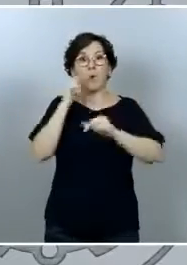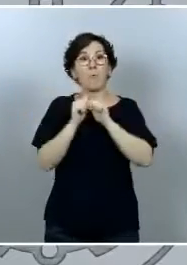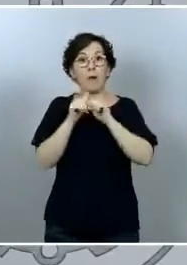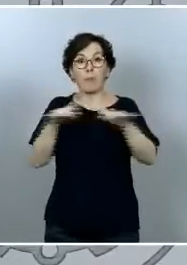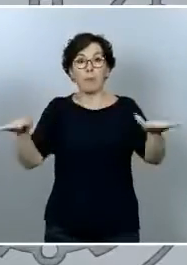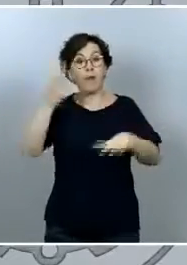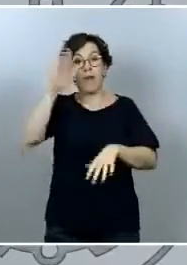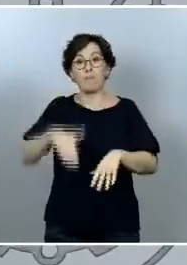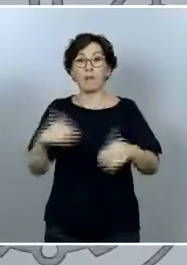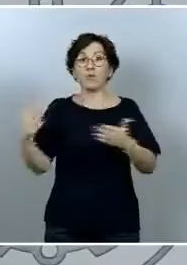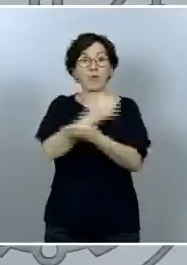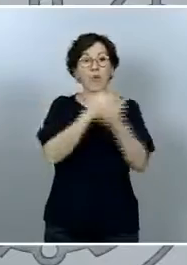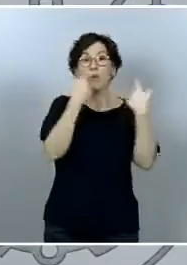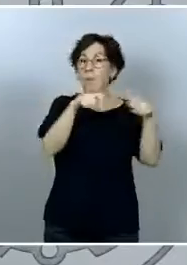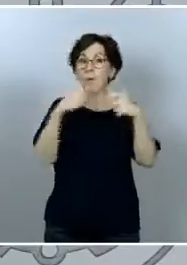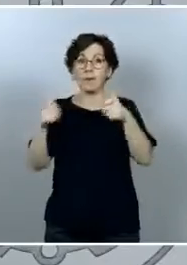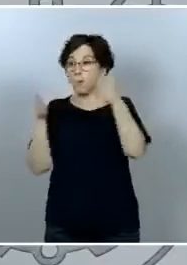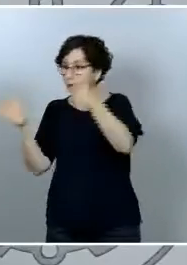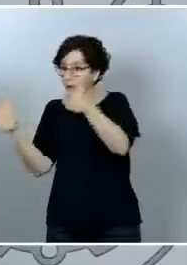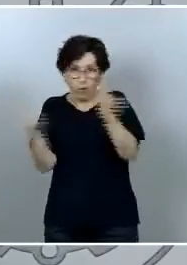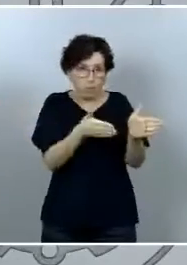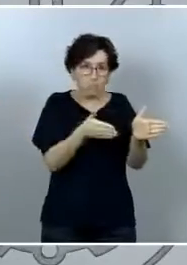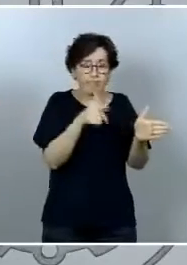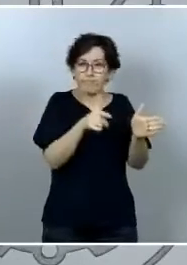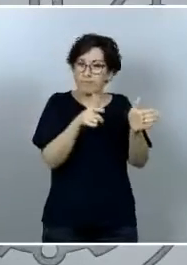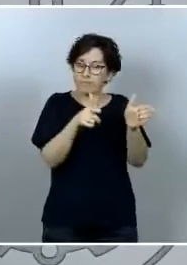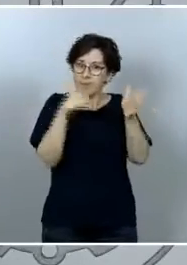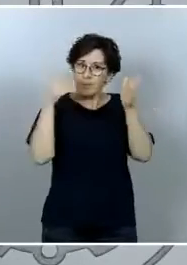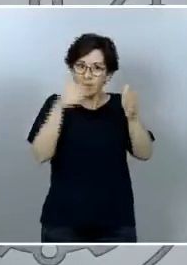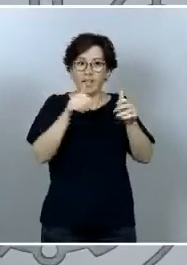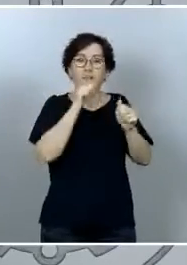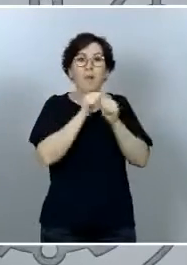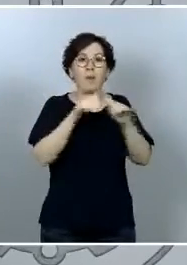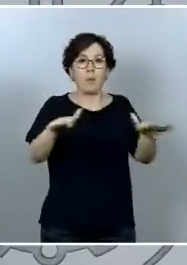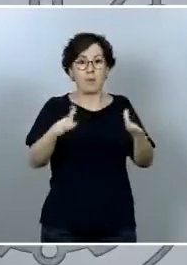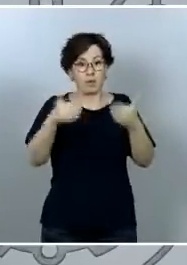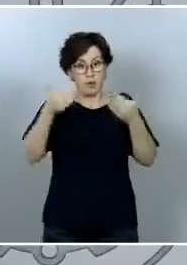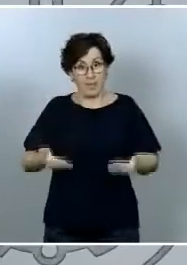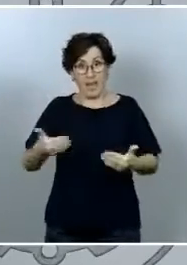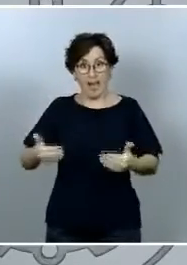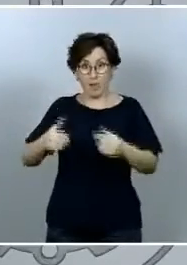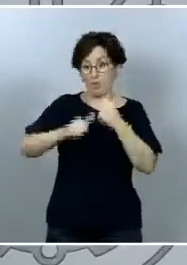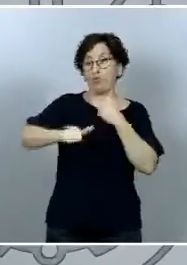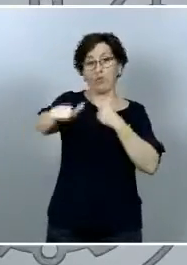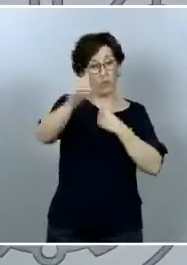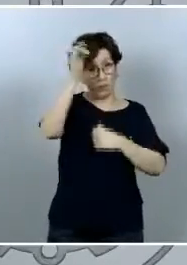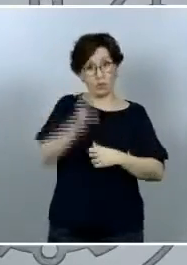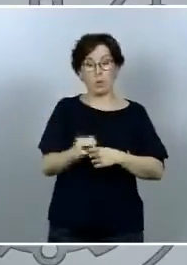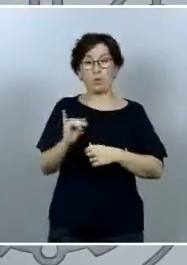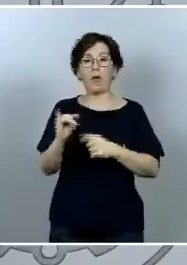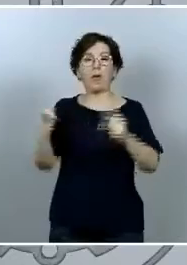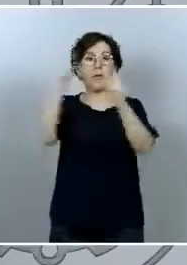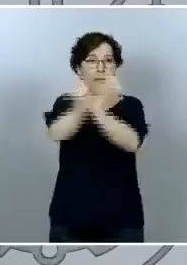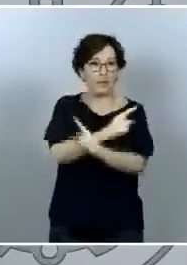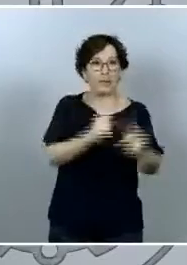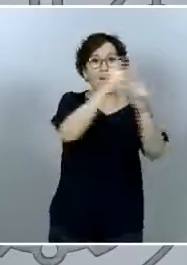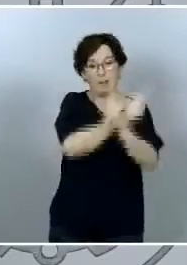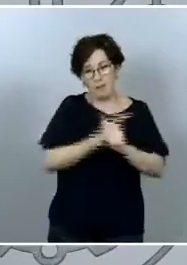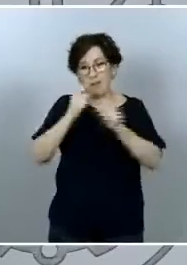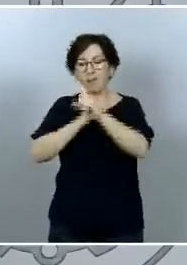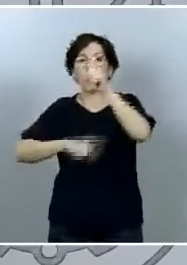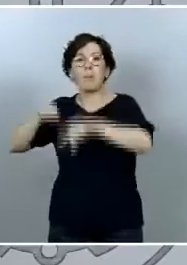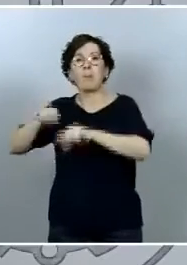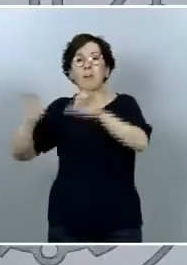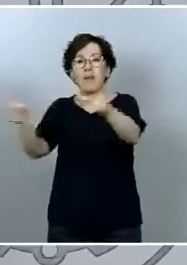concentrados en esta tarea y por tanto ahora y en el futuro seguirán produciéndose remodelaciones de los diferentes equipos